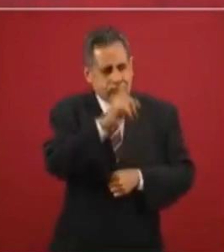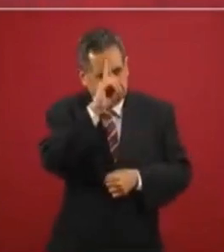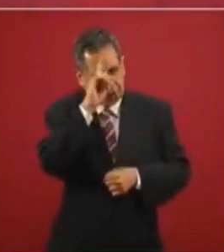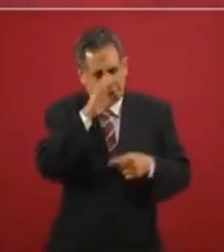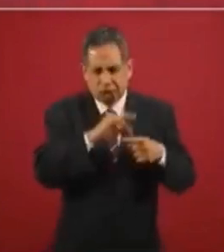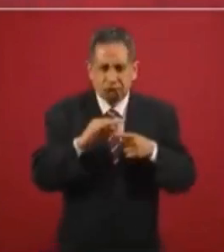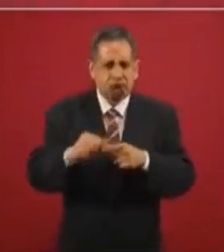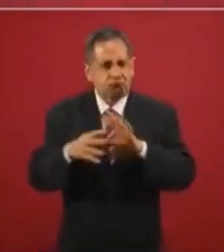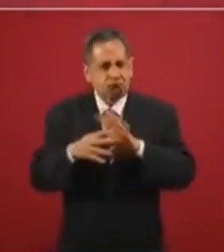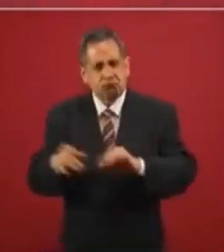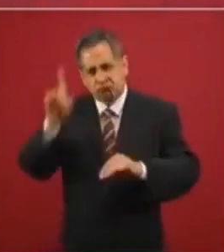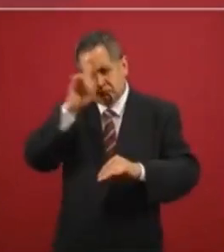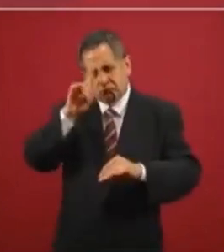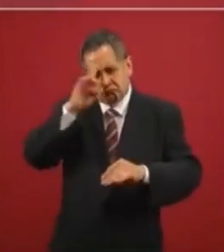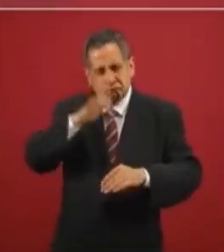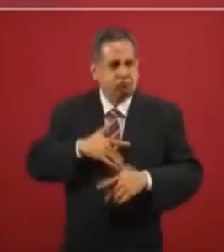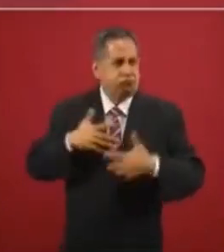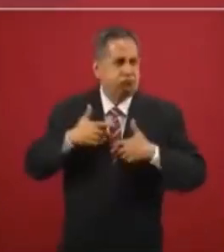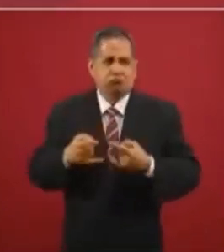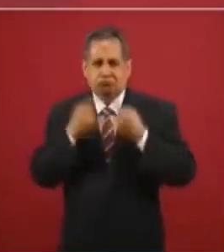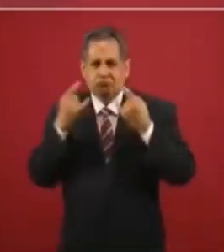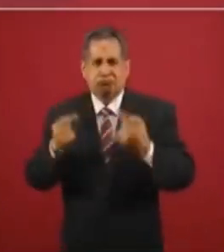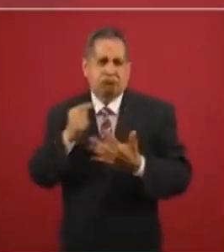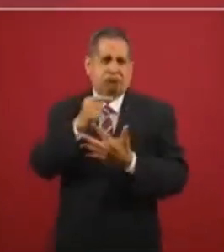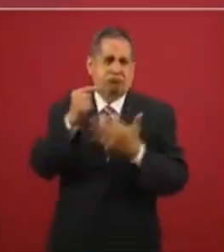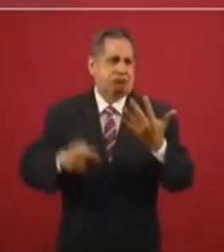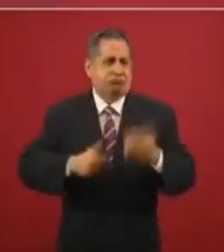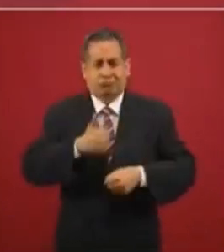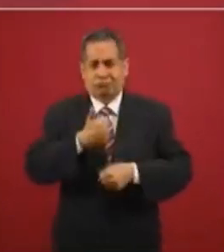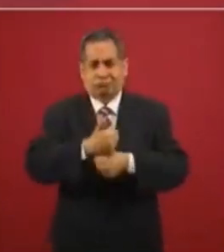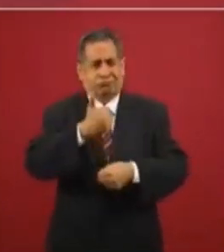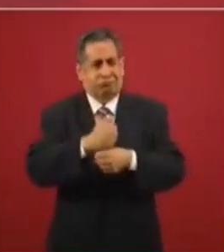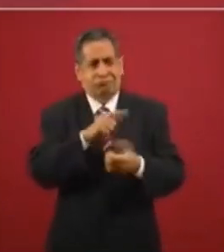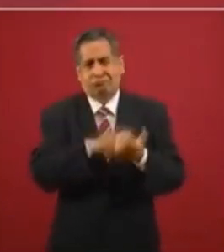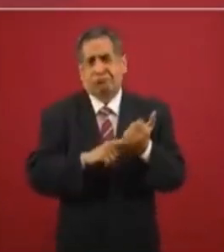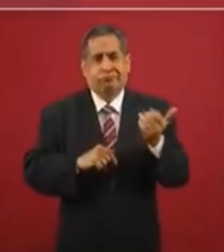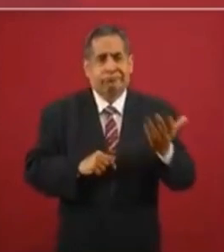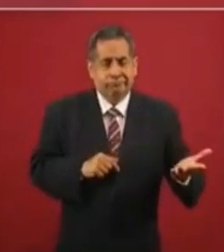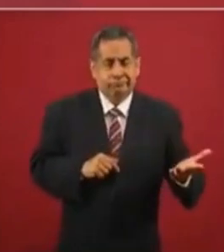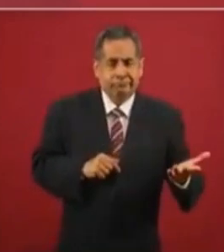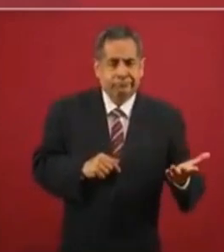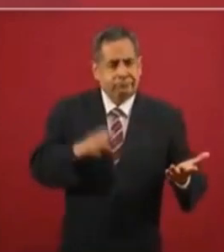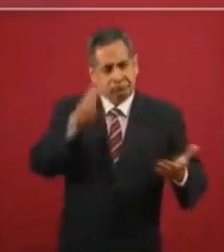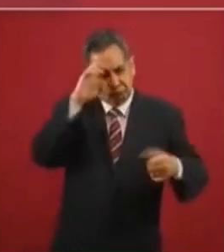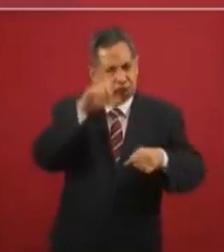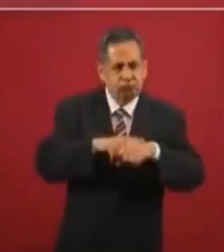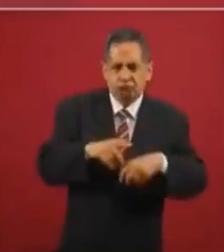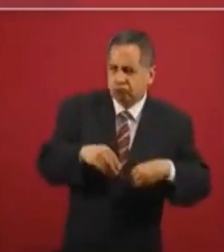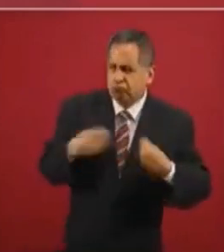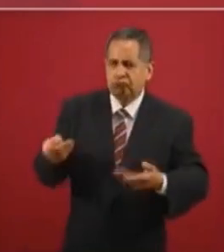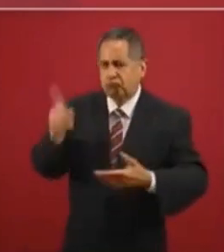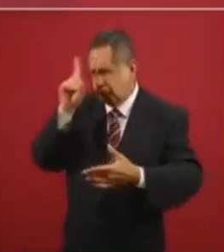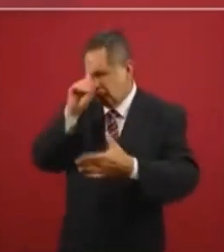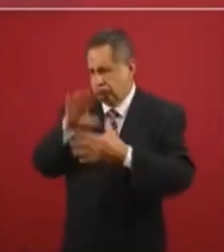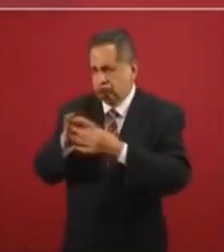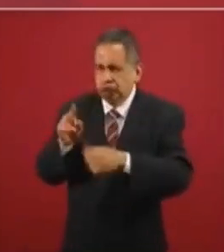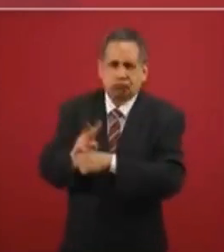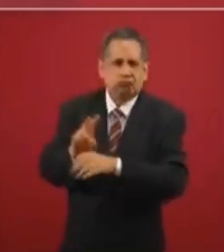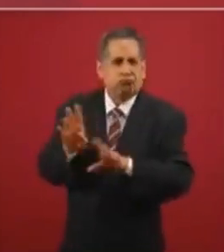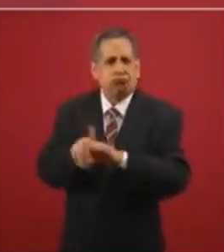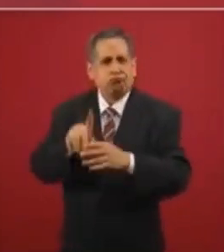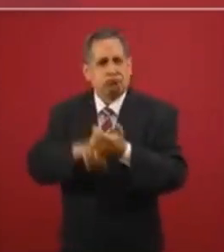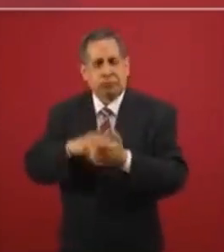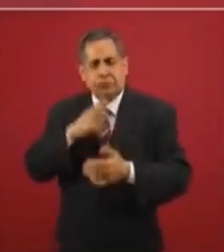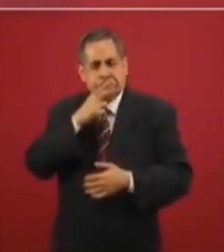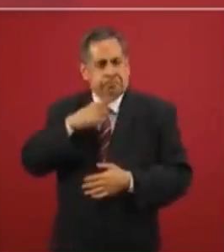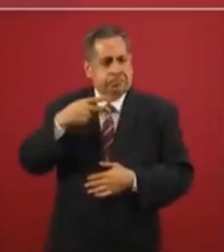en muchos aspectos, el humanismo, la historia, la riqueza cultural, el continuar vigilando lo que es